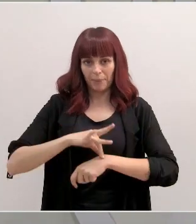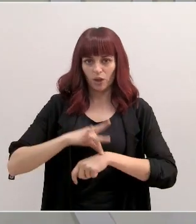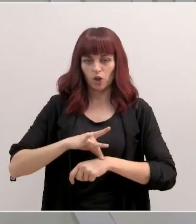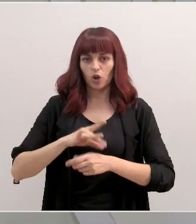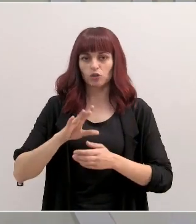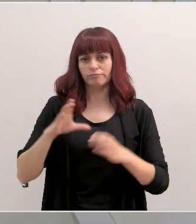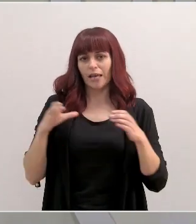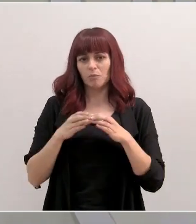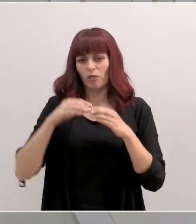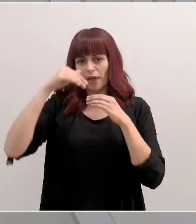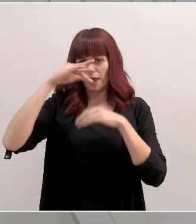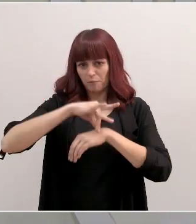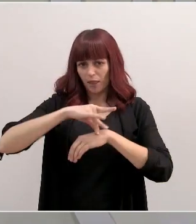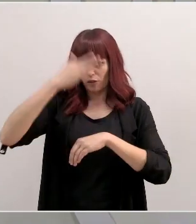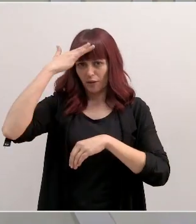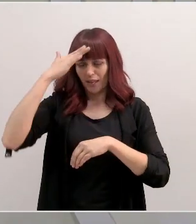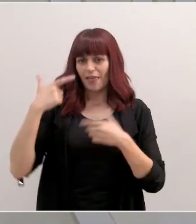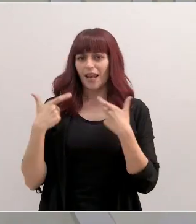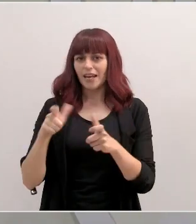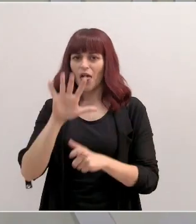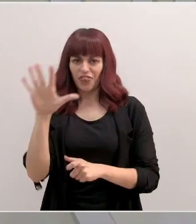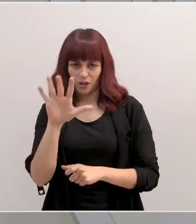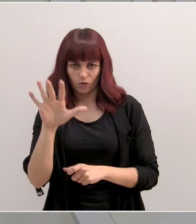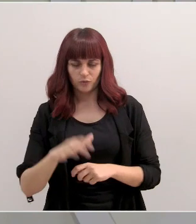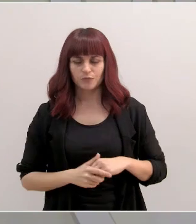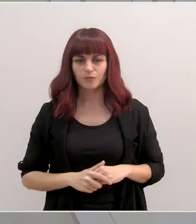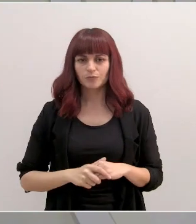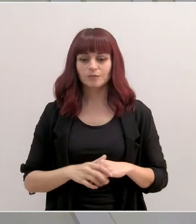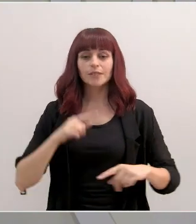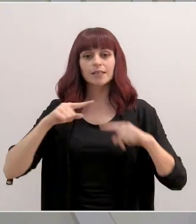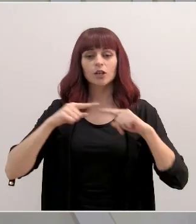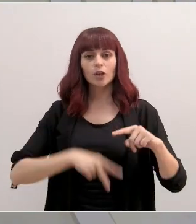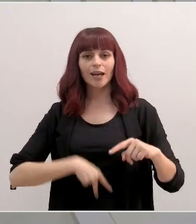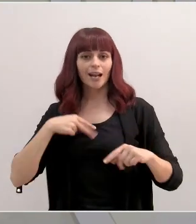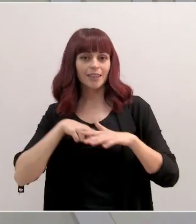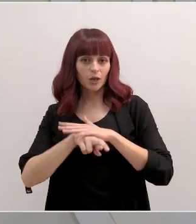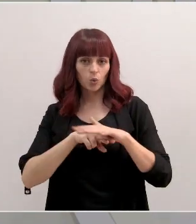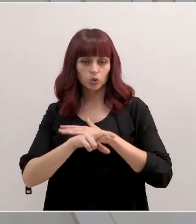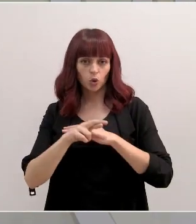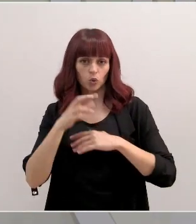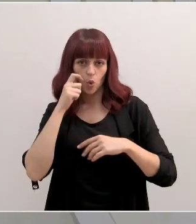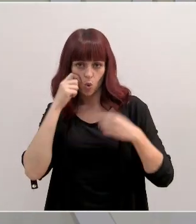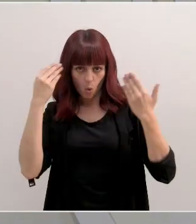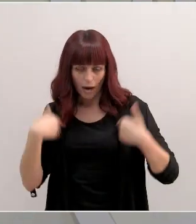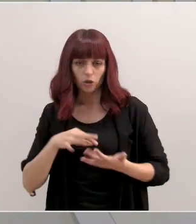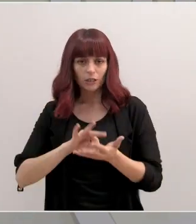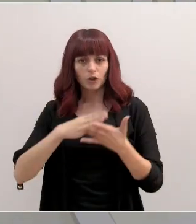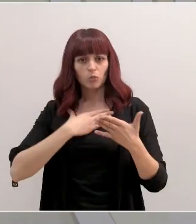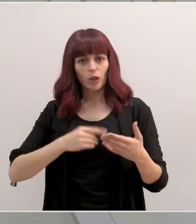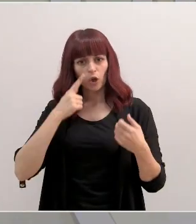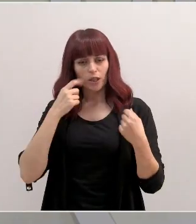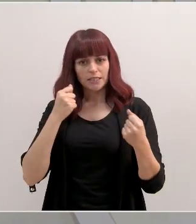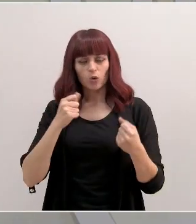equipos de atención primaria del Área 5, altiplano. Como directora general de Recursos Humanos del Servicio Murciano de Salud,